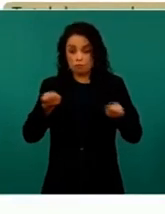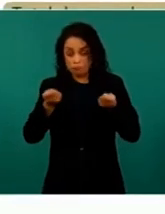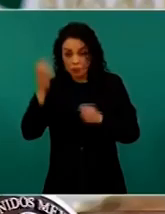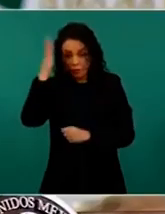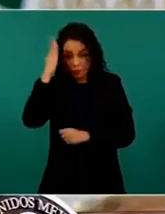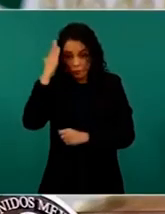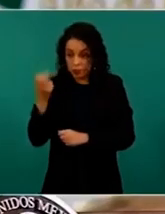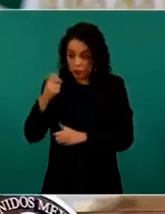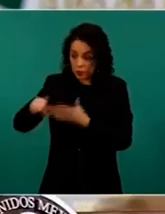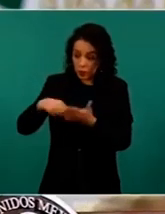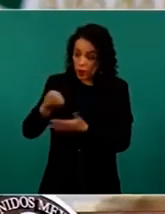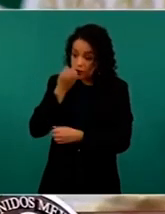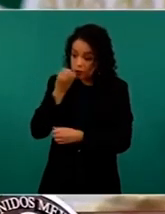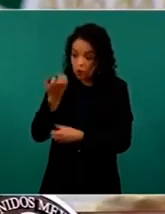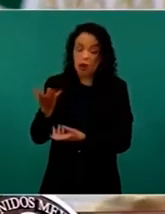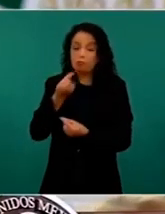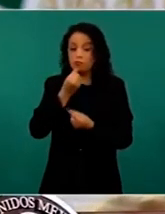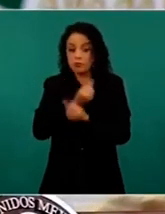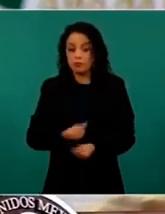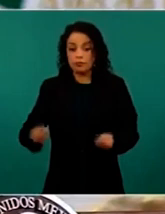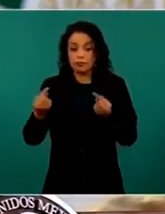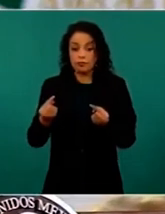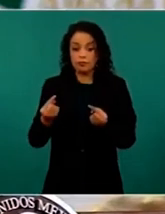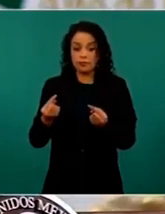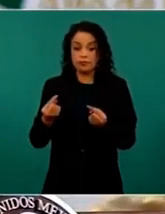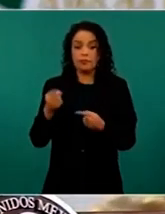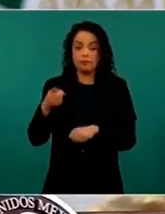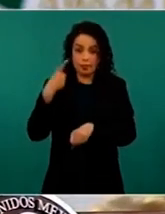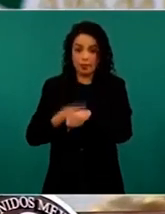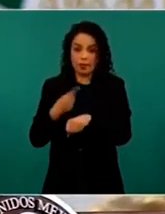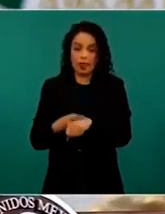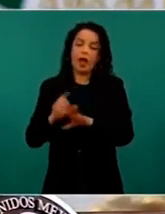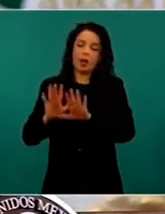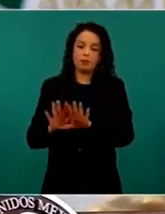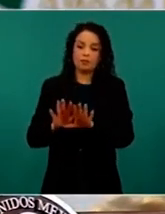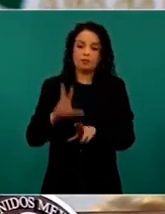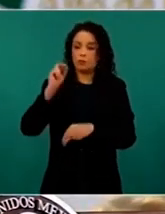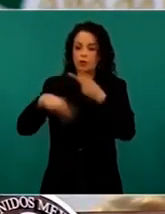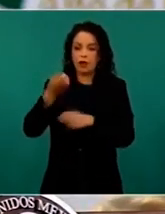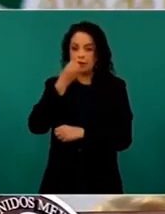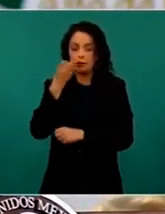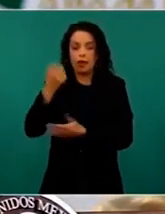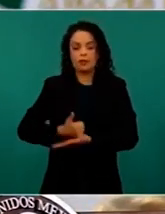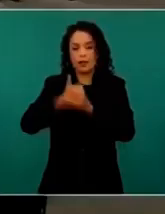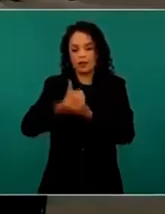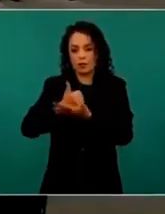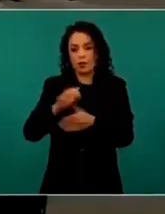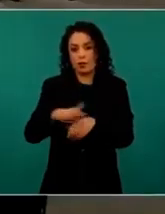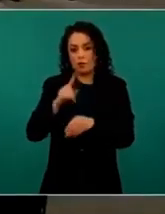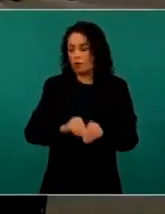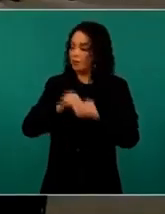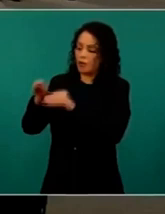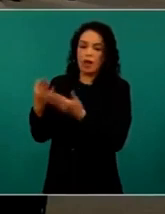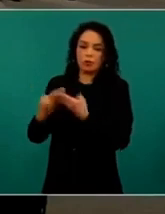puntuales en donde las niñas, niños o adolescentes enfermos se ausentan temporalmente ayuda a que no se propague. Y destacar